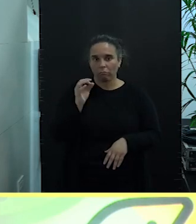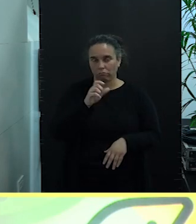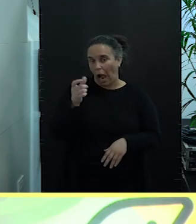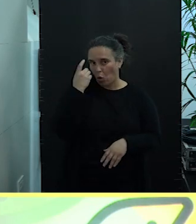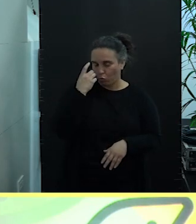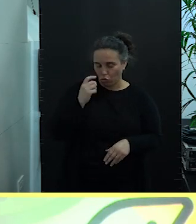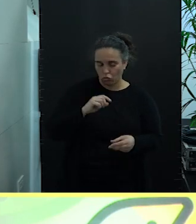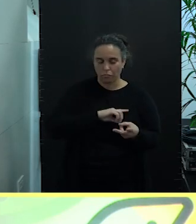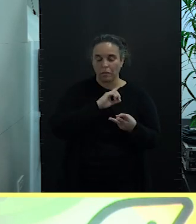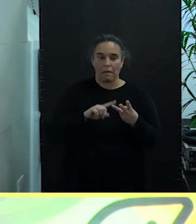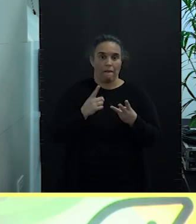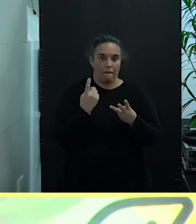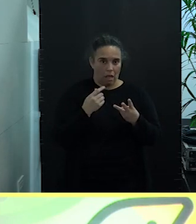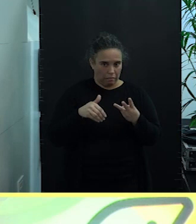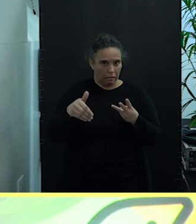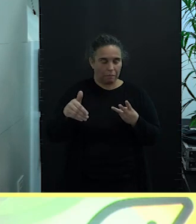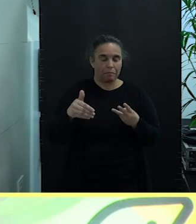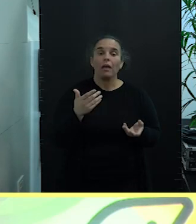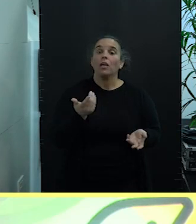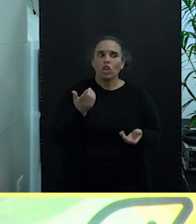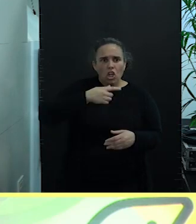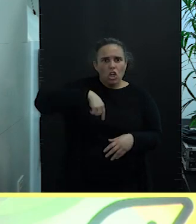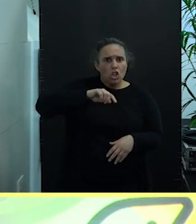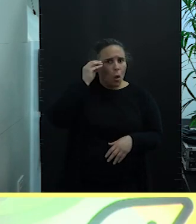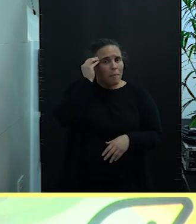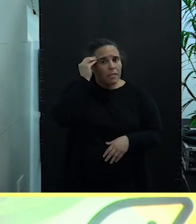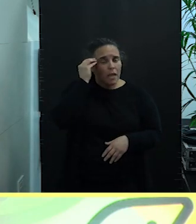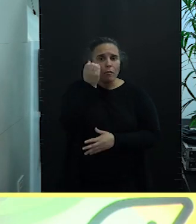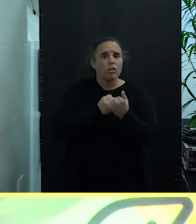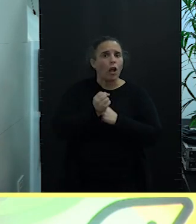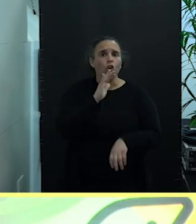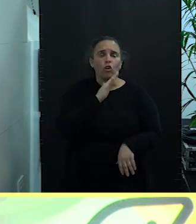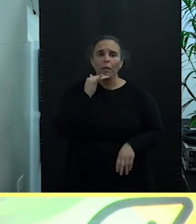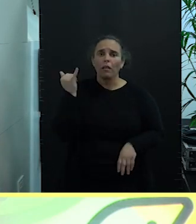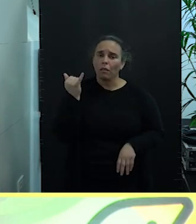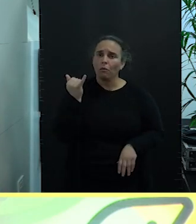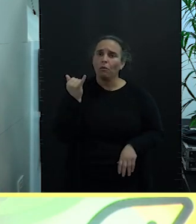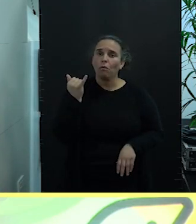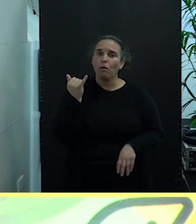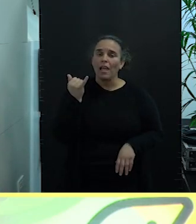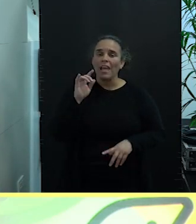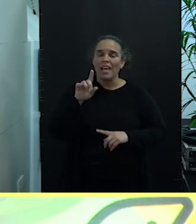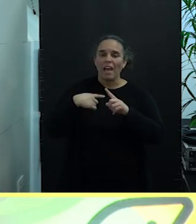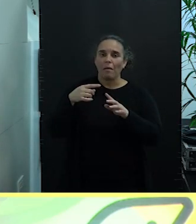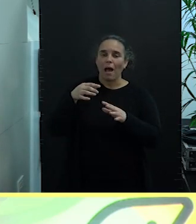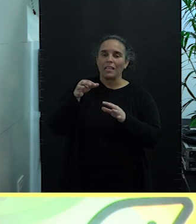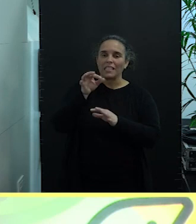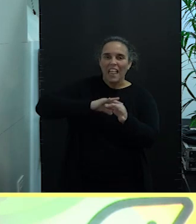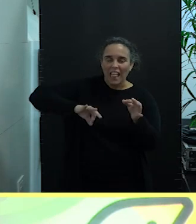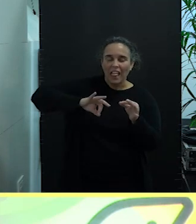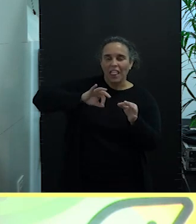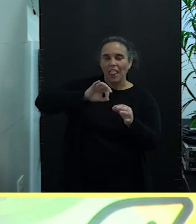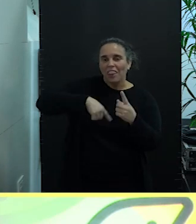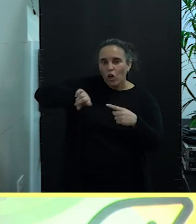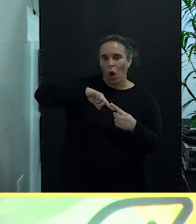creemos que la economía azul y circular es un